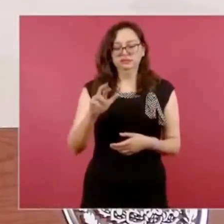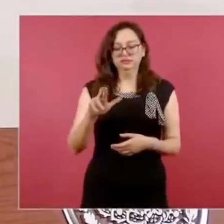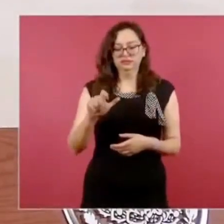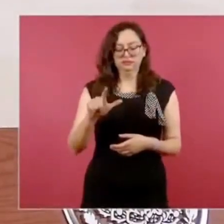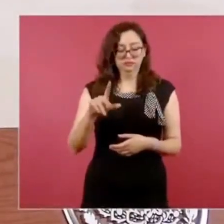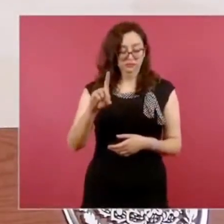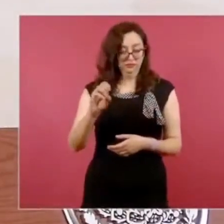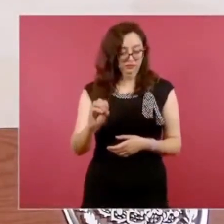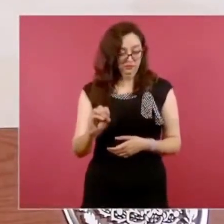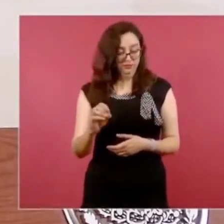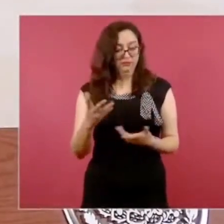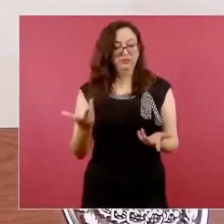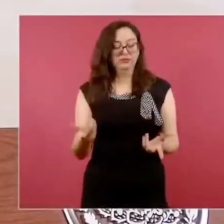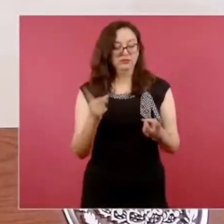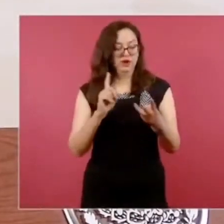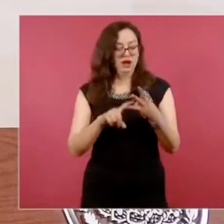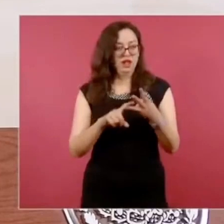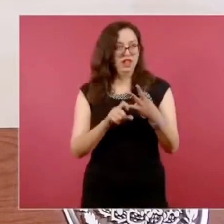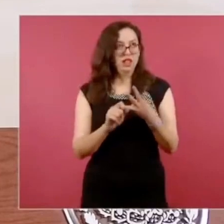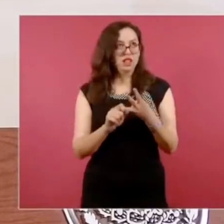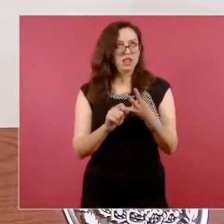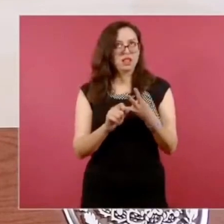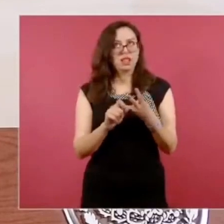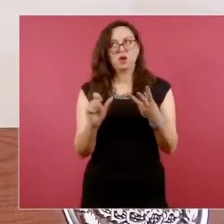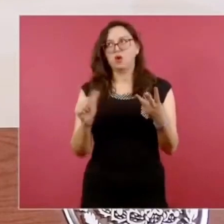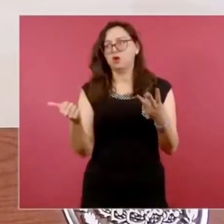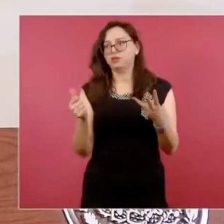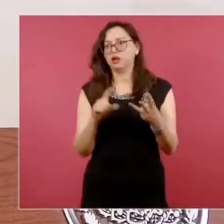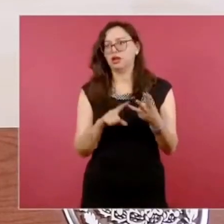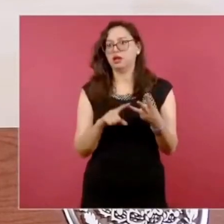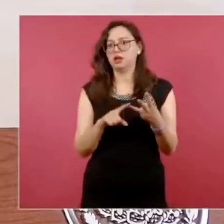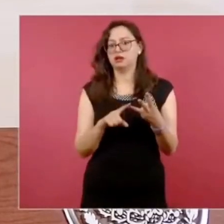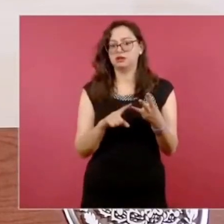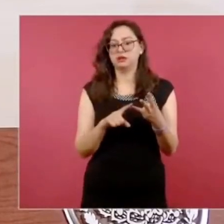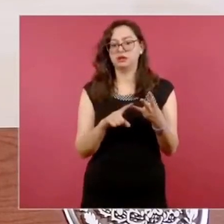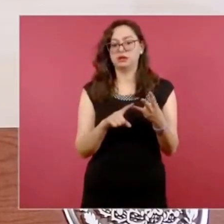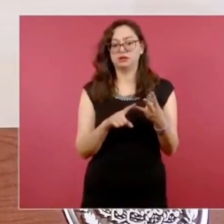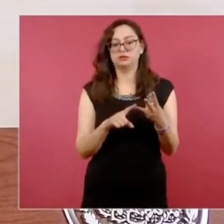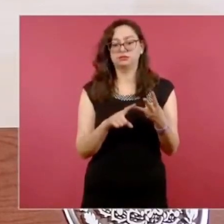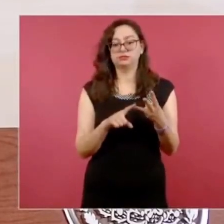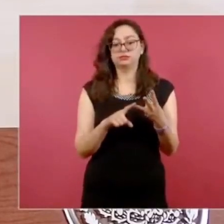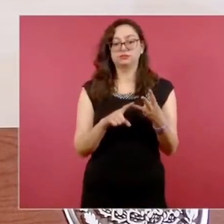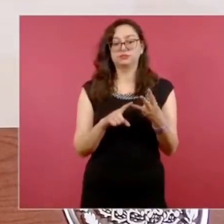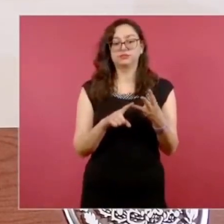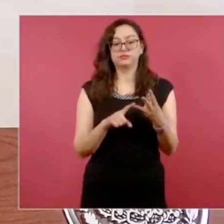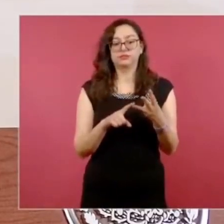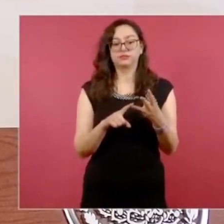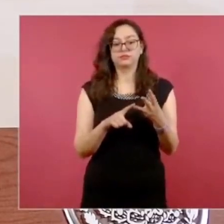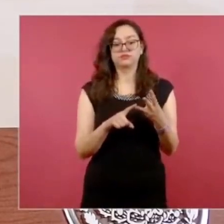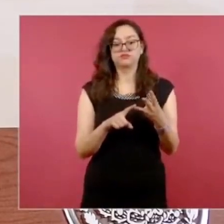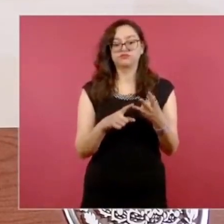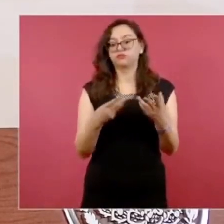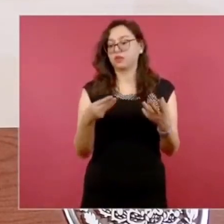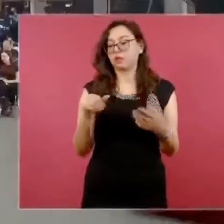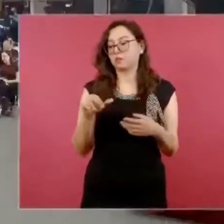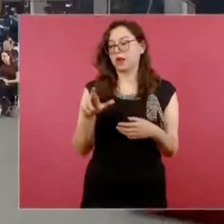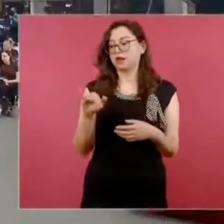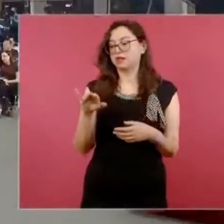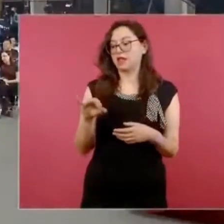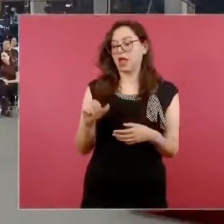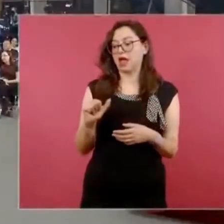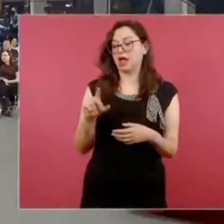oponemos a María de las Heras,